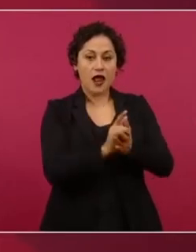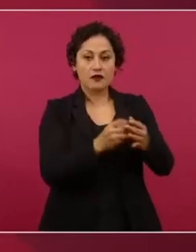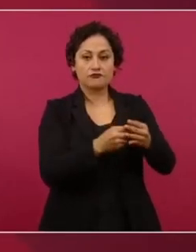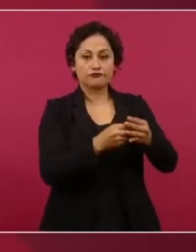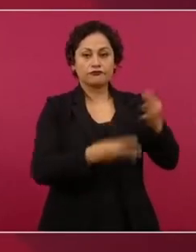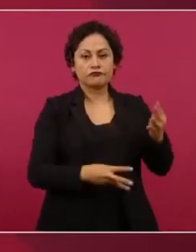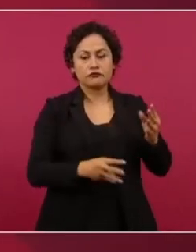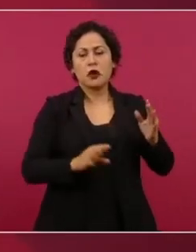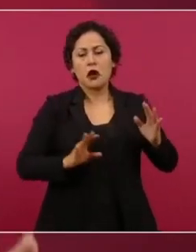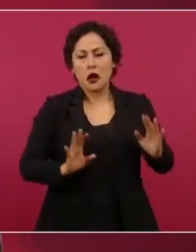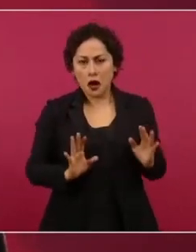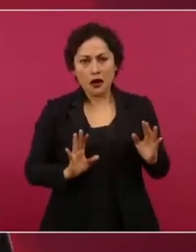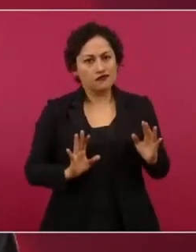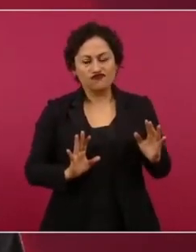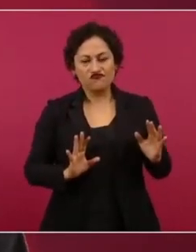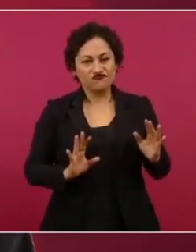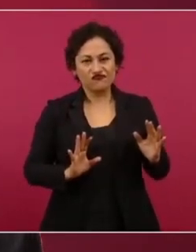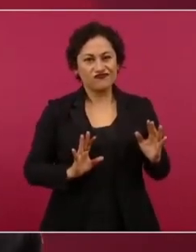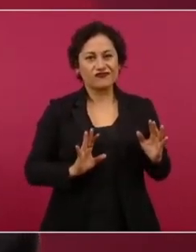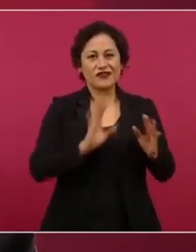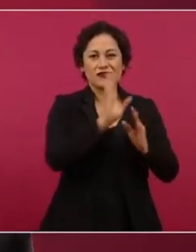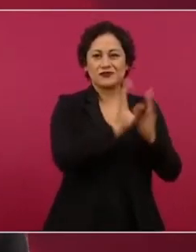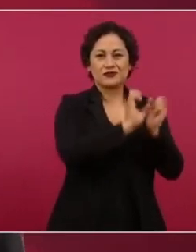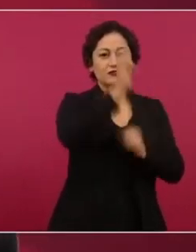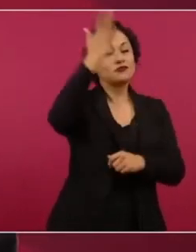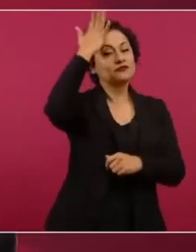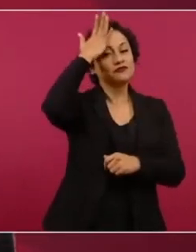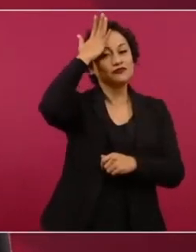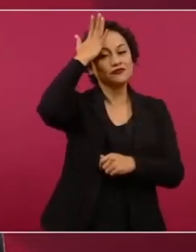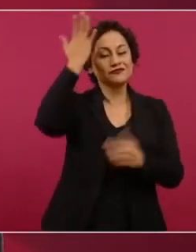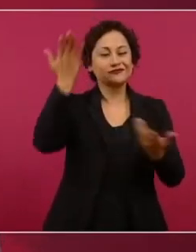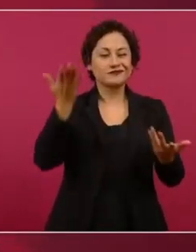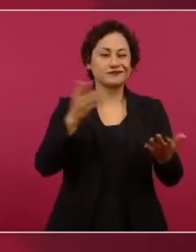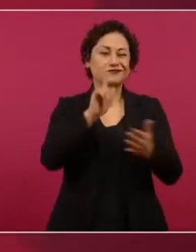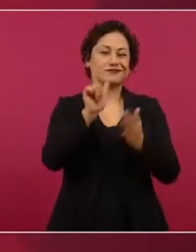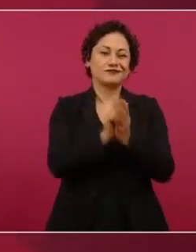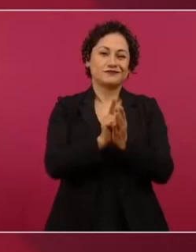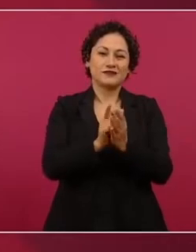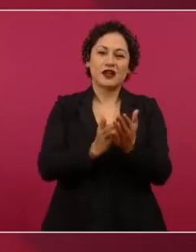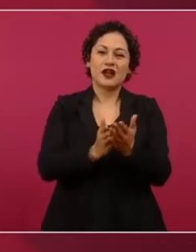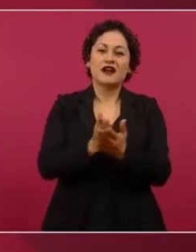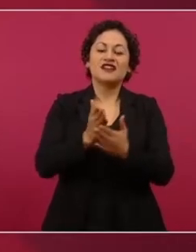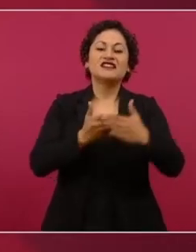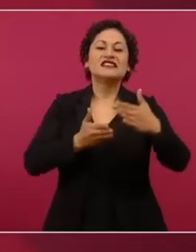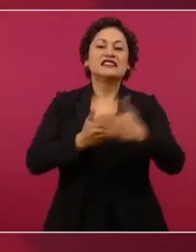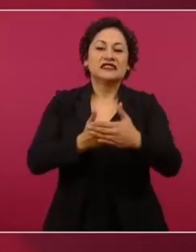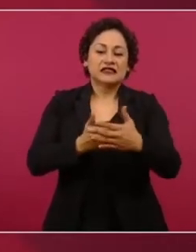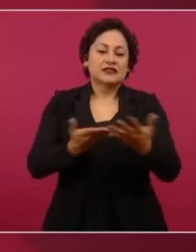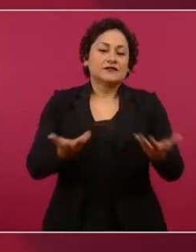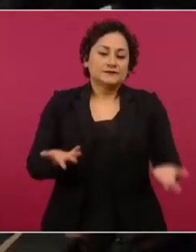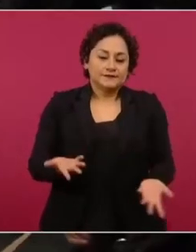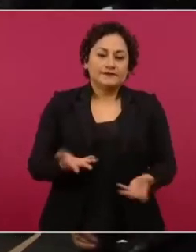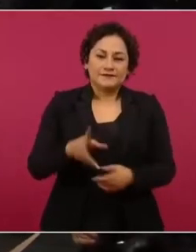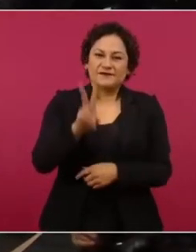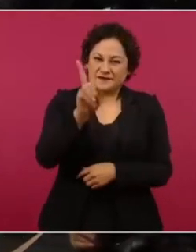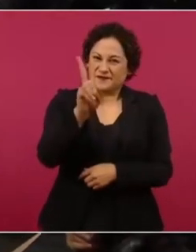Entonces, son márgenes muy estrechos. Sin embargo,